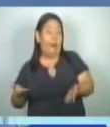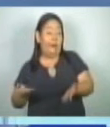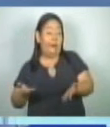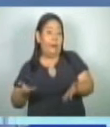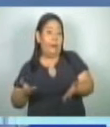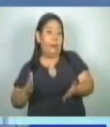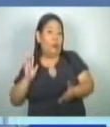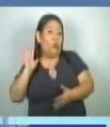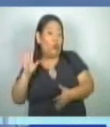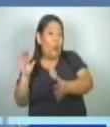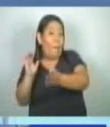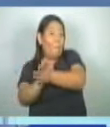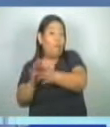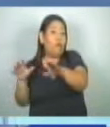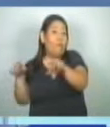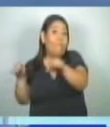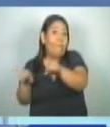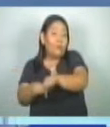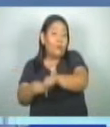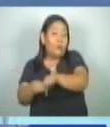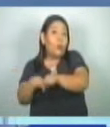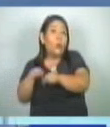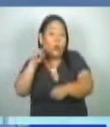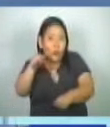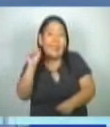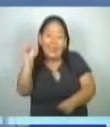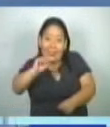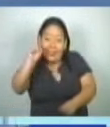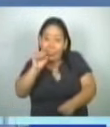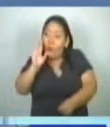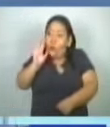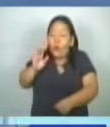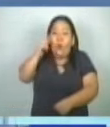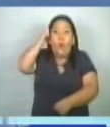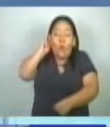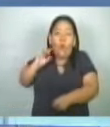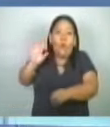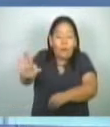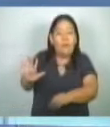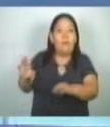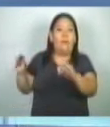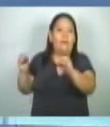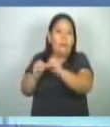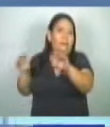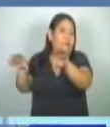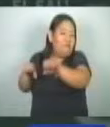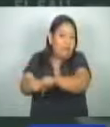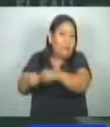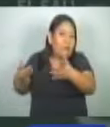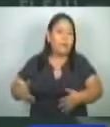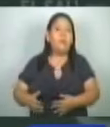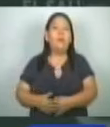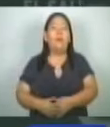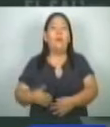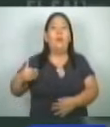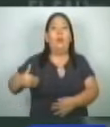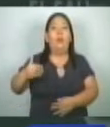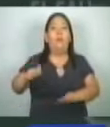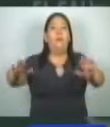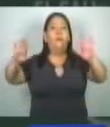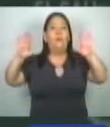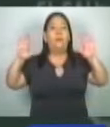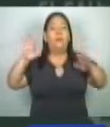la pareja, como lo escuchó, por la pareja de la víctima. 50 años deberá